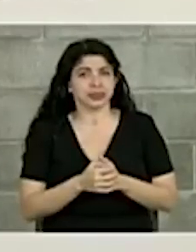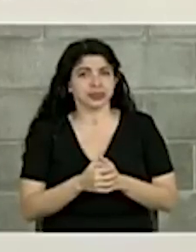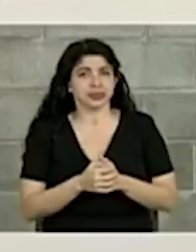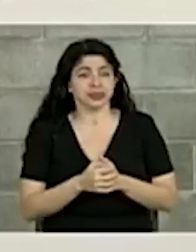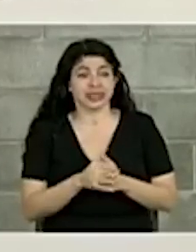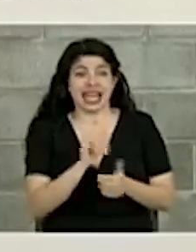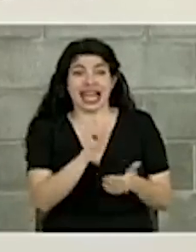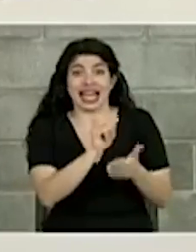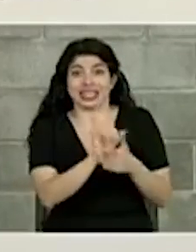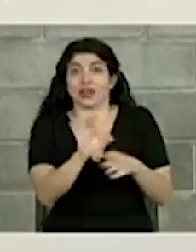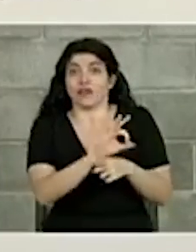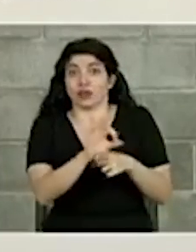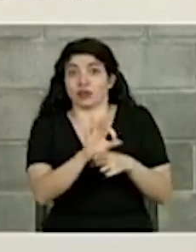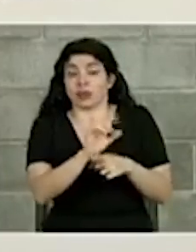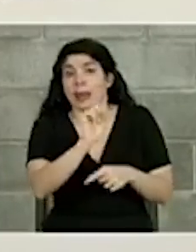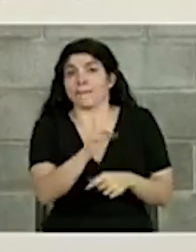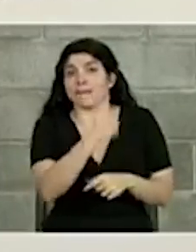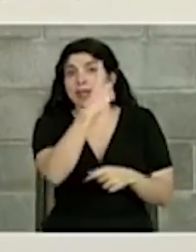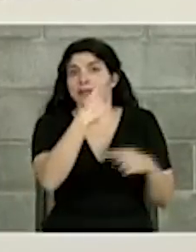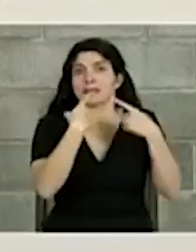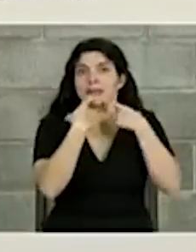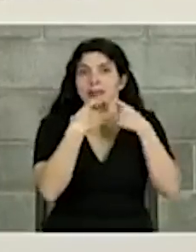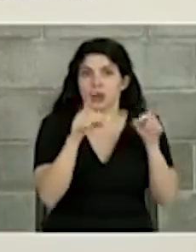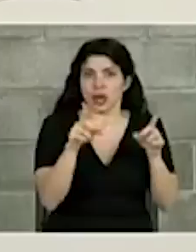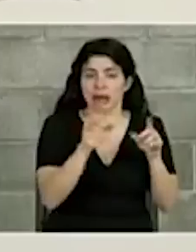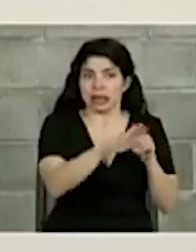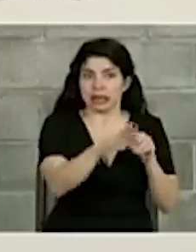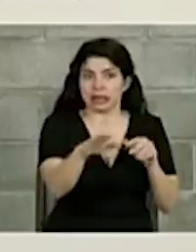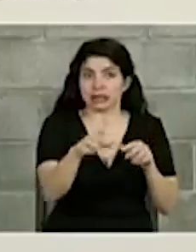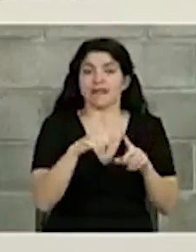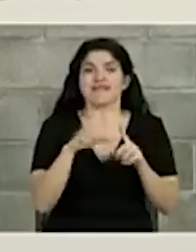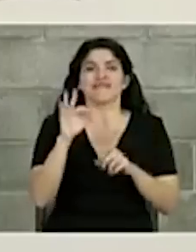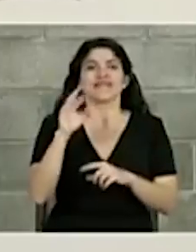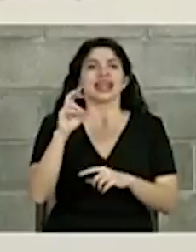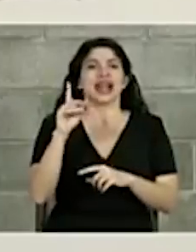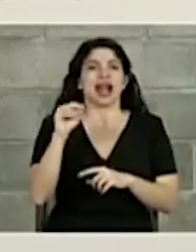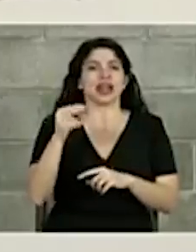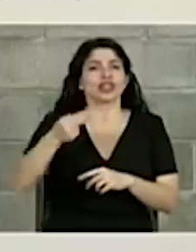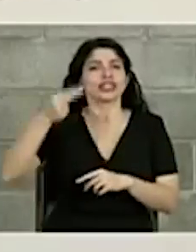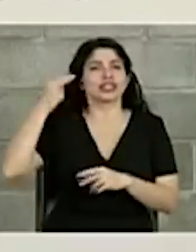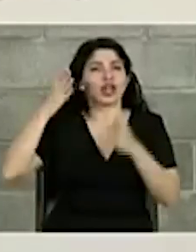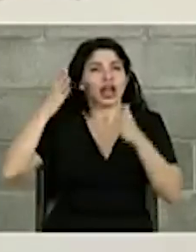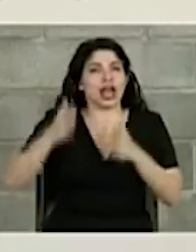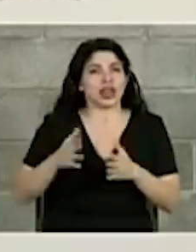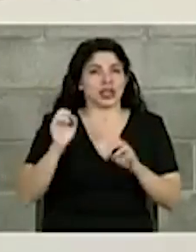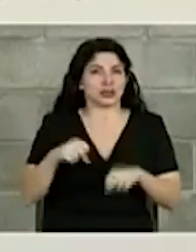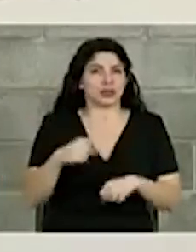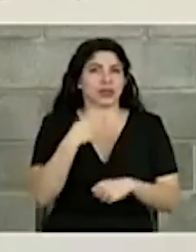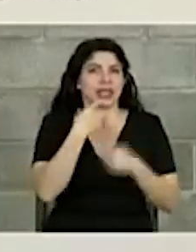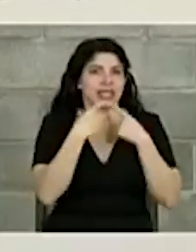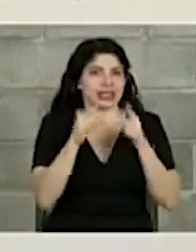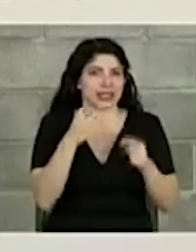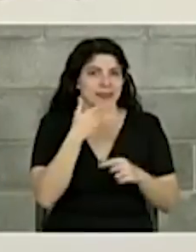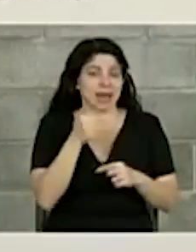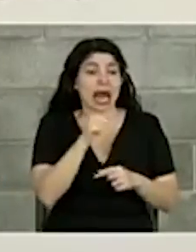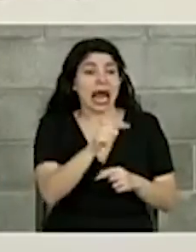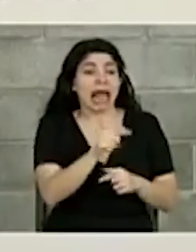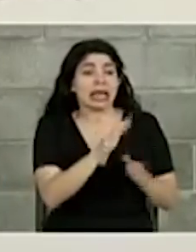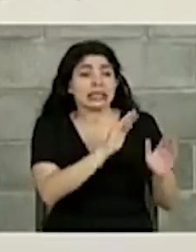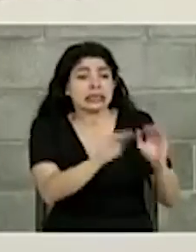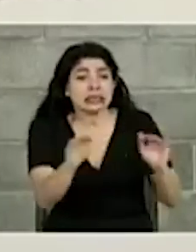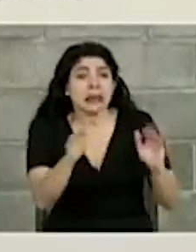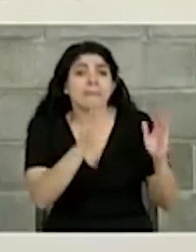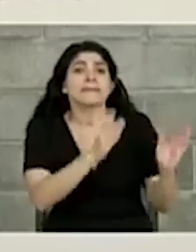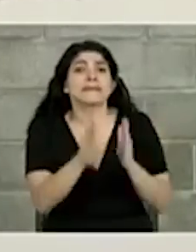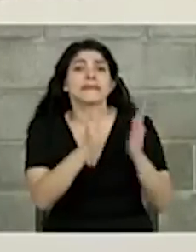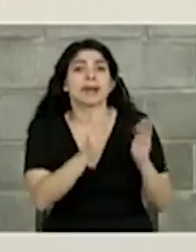Esa era la función de la primer proclama. Aunque don Fernando podrá y los historiadores decirlo mejor. Él estaba preparando a su